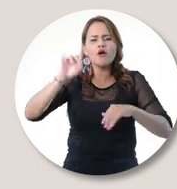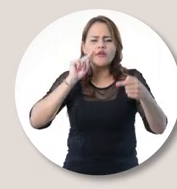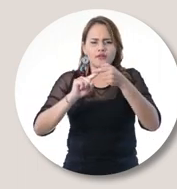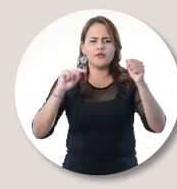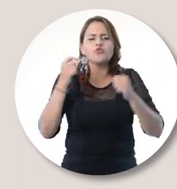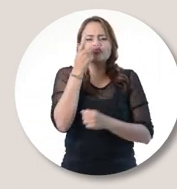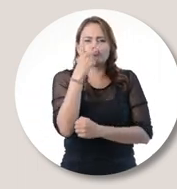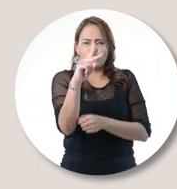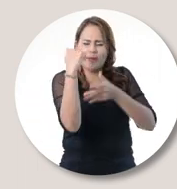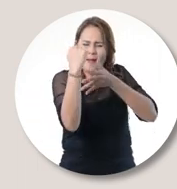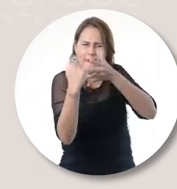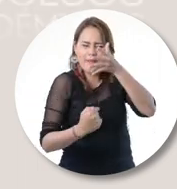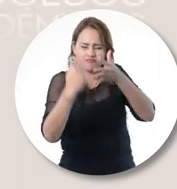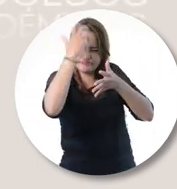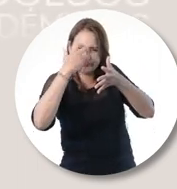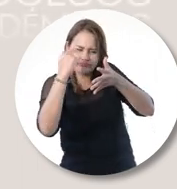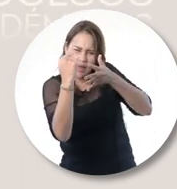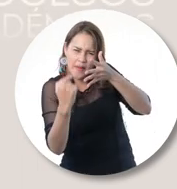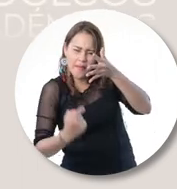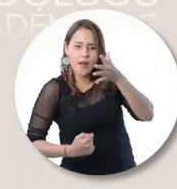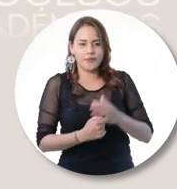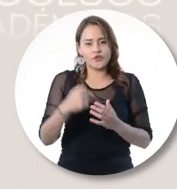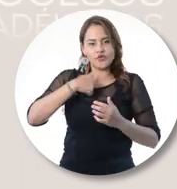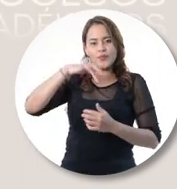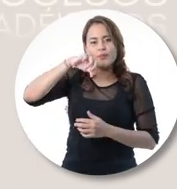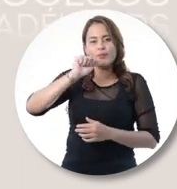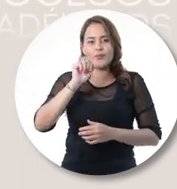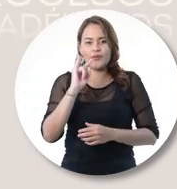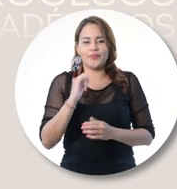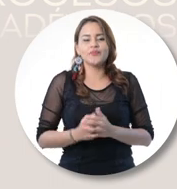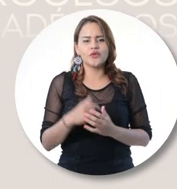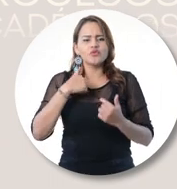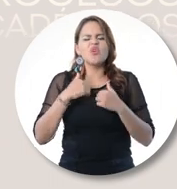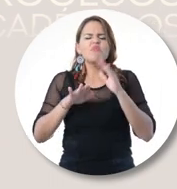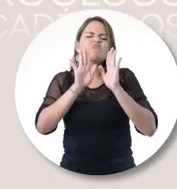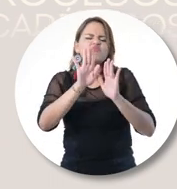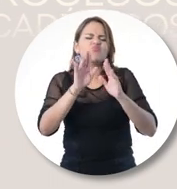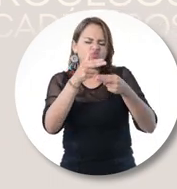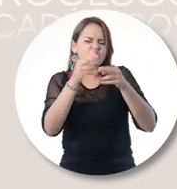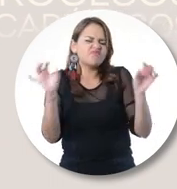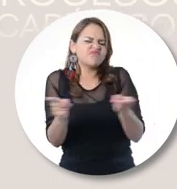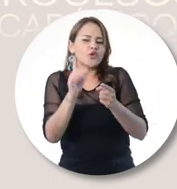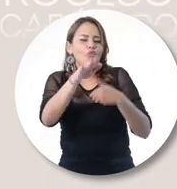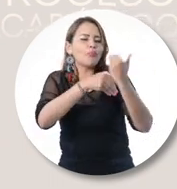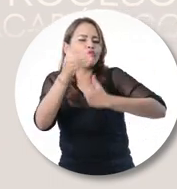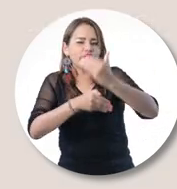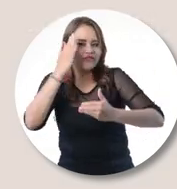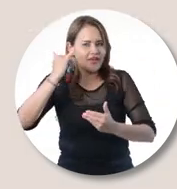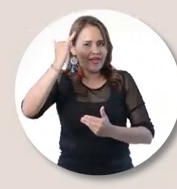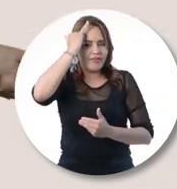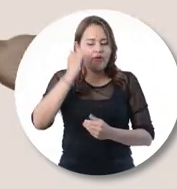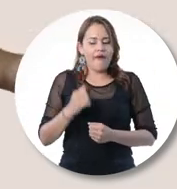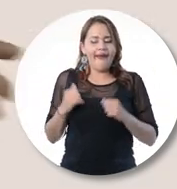institucional Y para ello evalúan 12 factores importantes Yo, como ya te dije, soy Pau Más conocida como procesos académicos